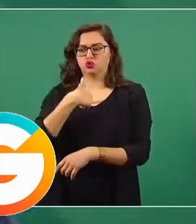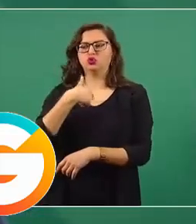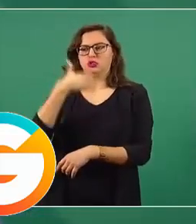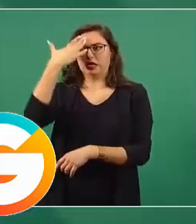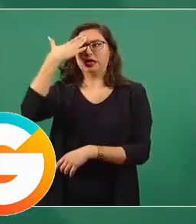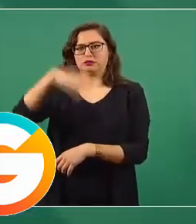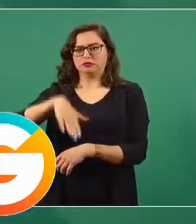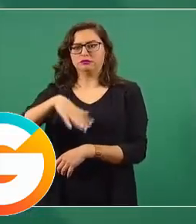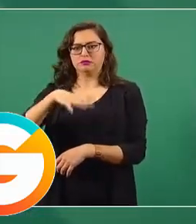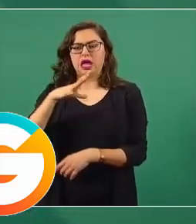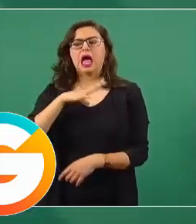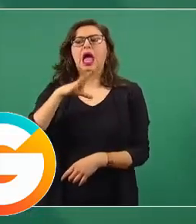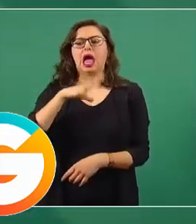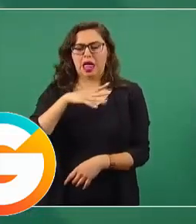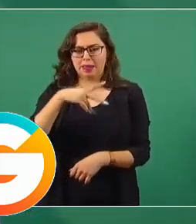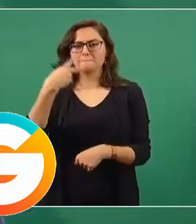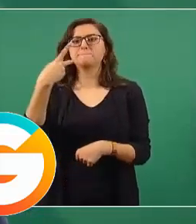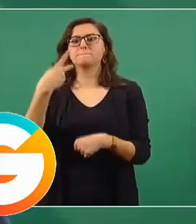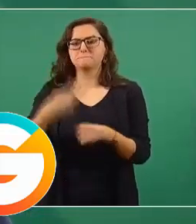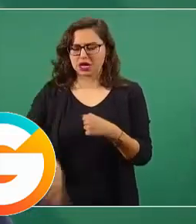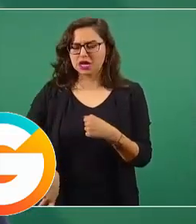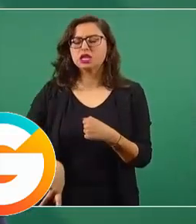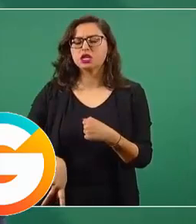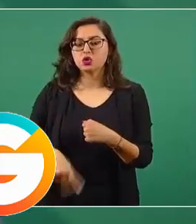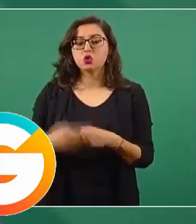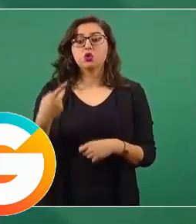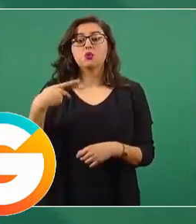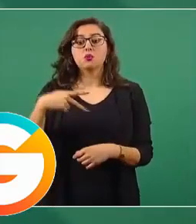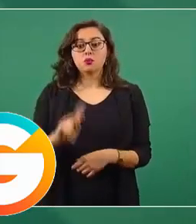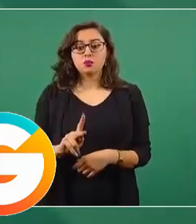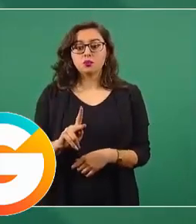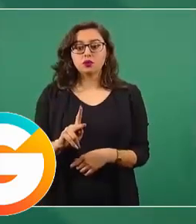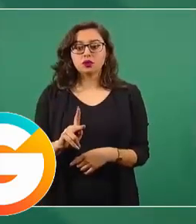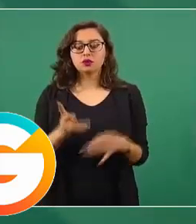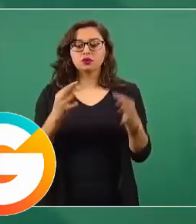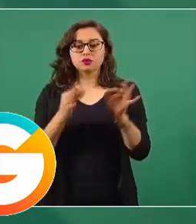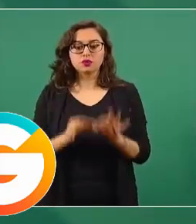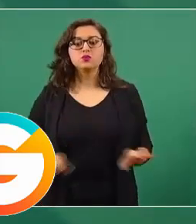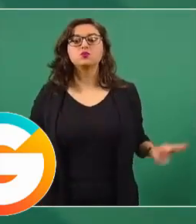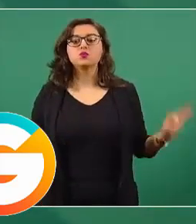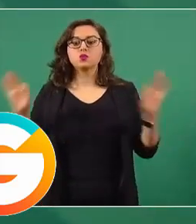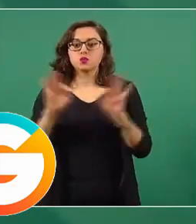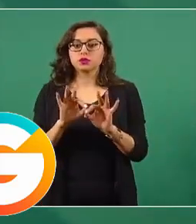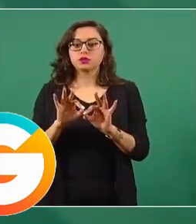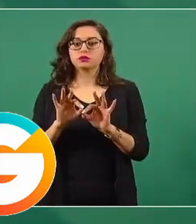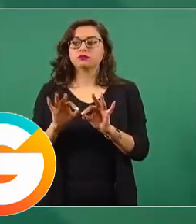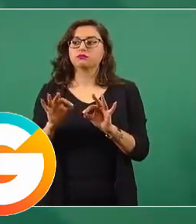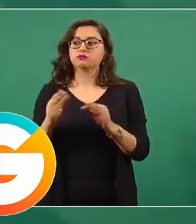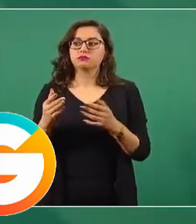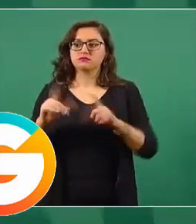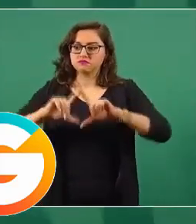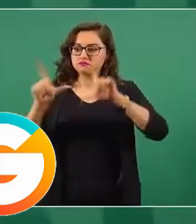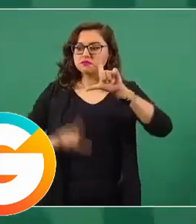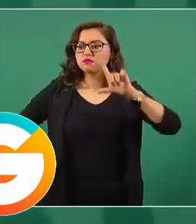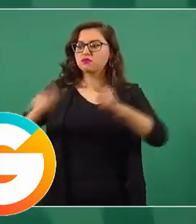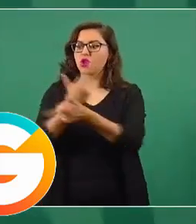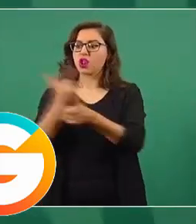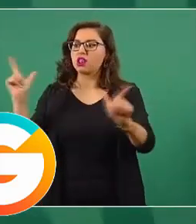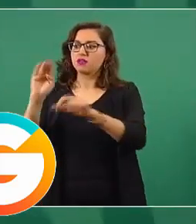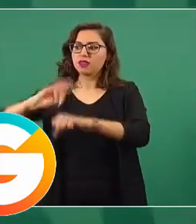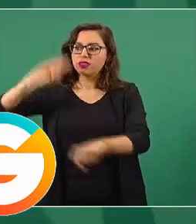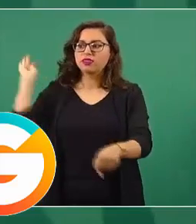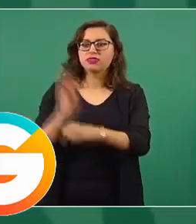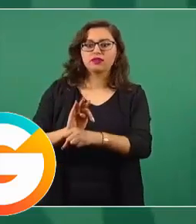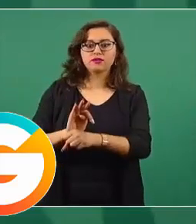hay que defender la libertad y que la